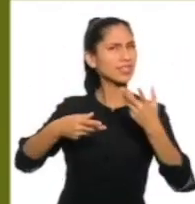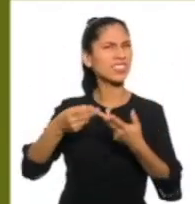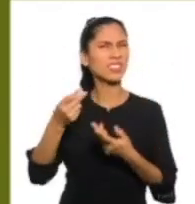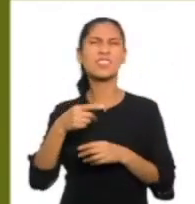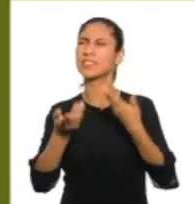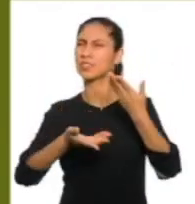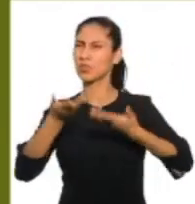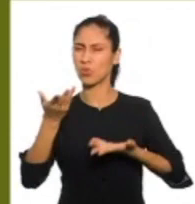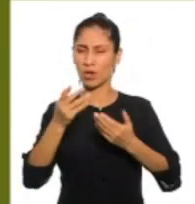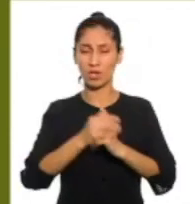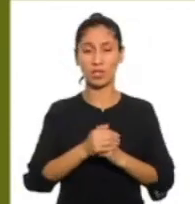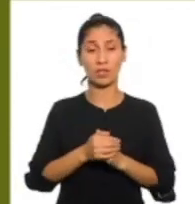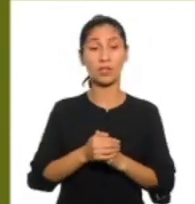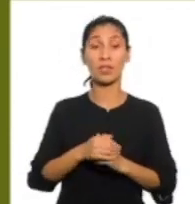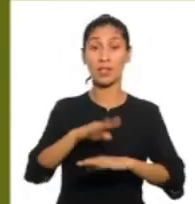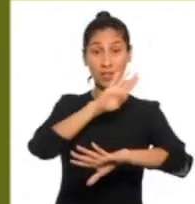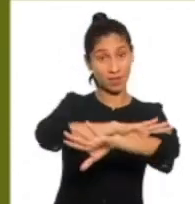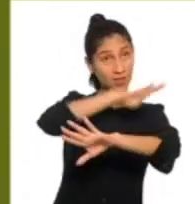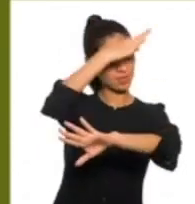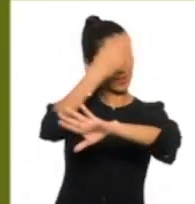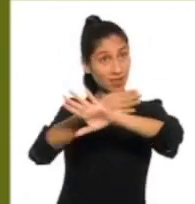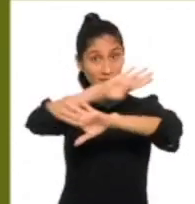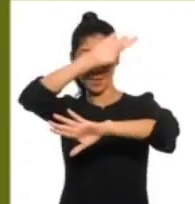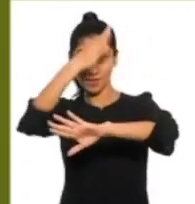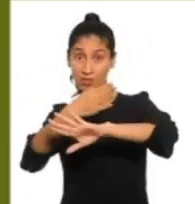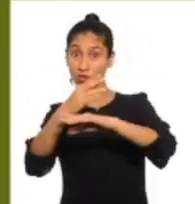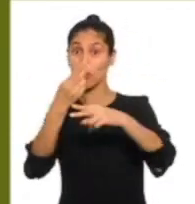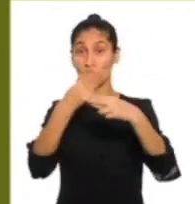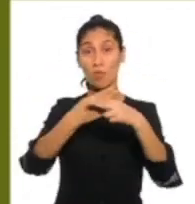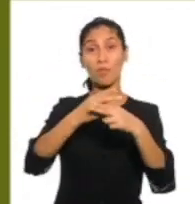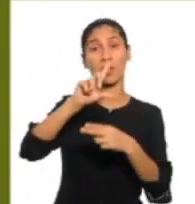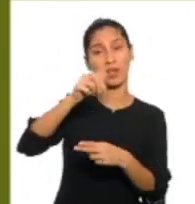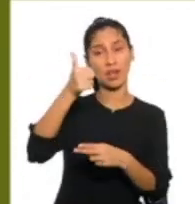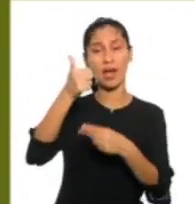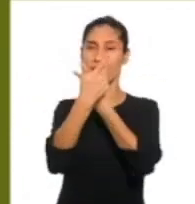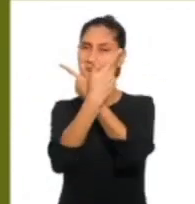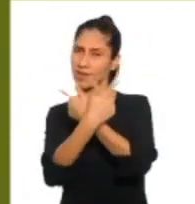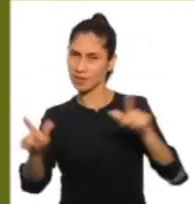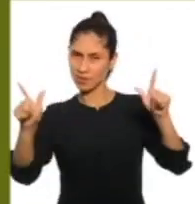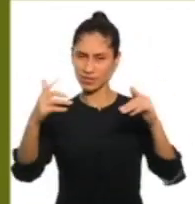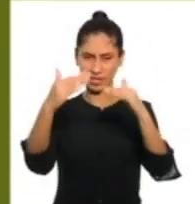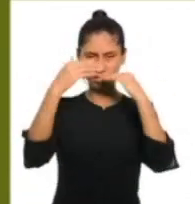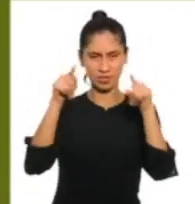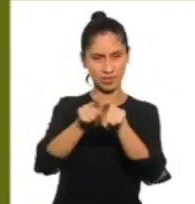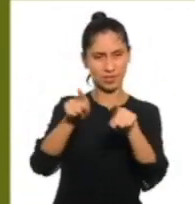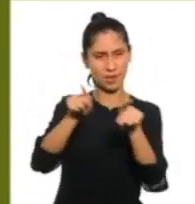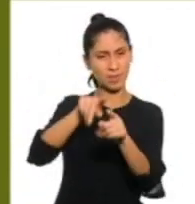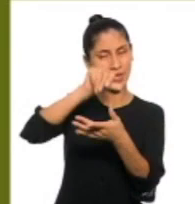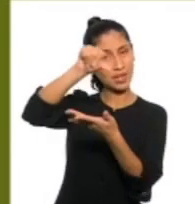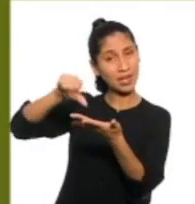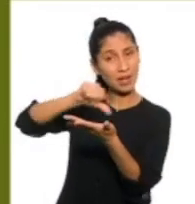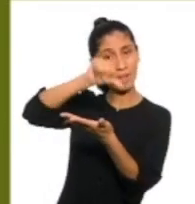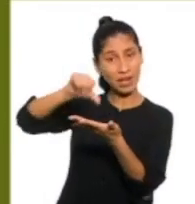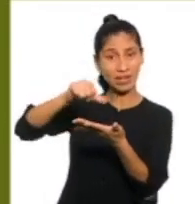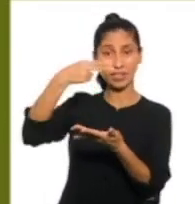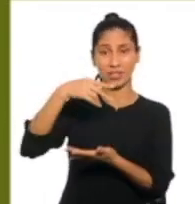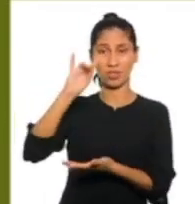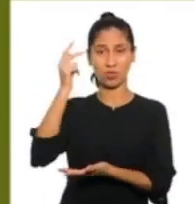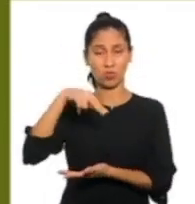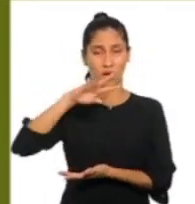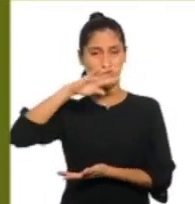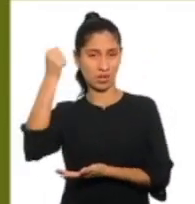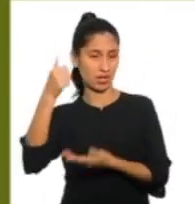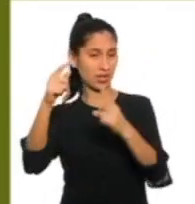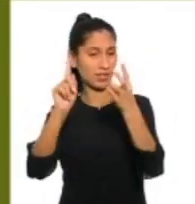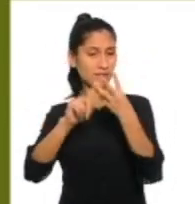está el Cerrito de la Libertad. También tenemos el Parque de la Identidad Huancayo. Y